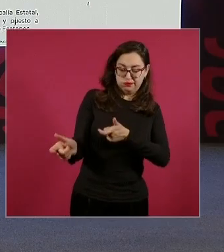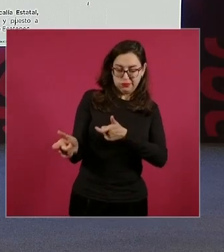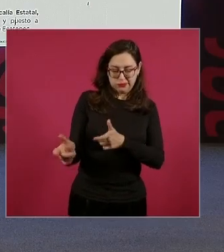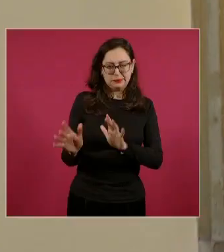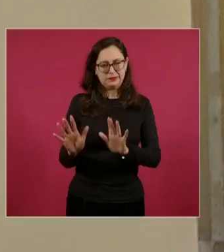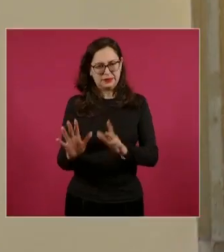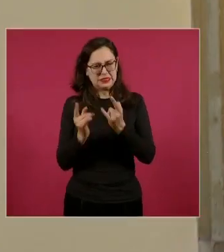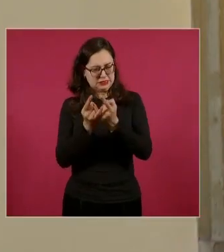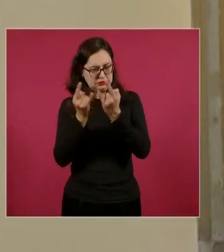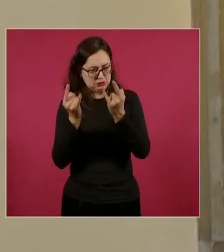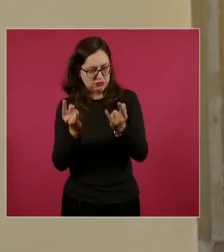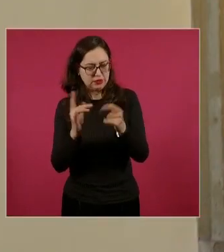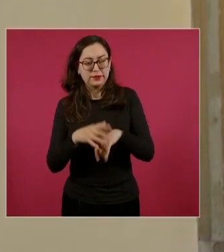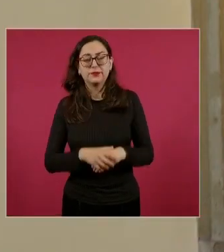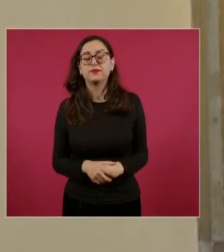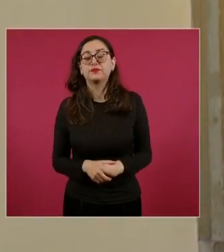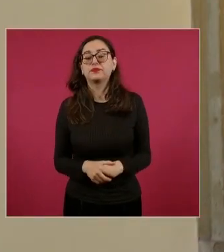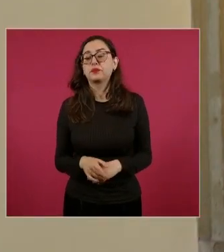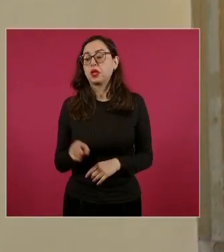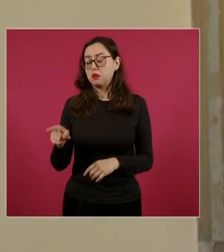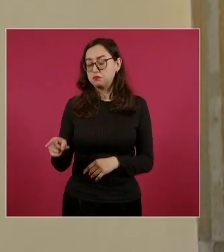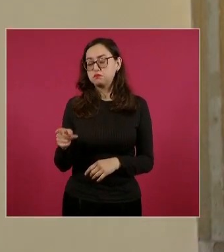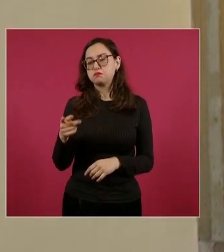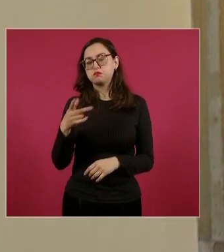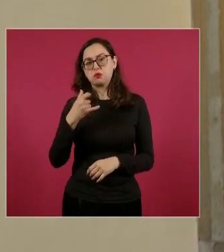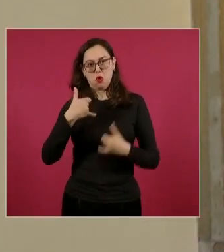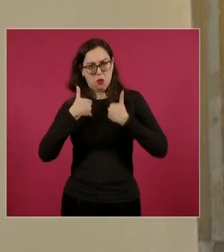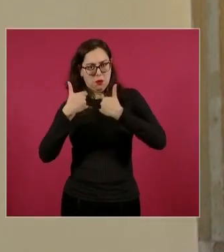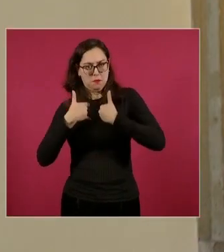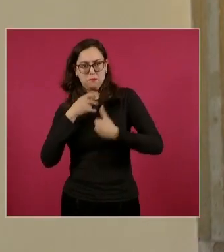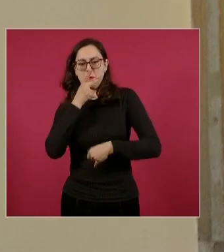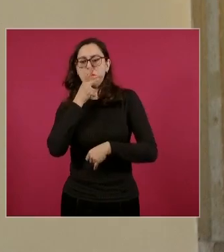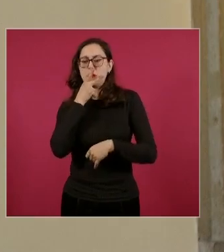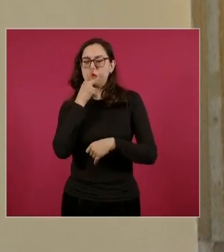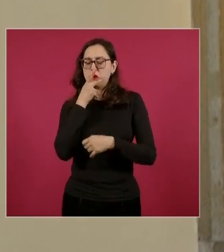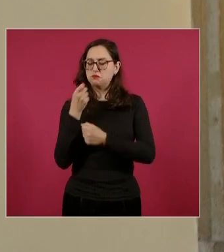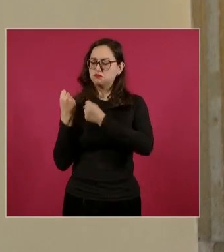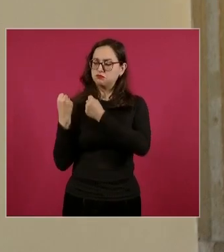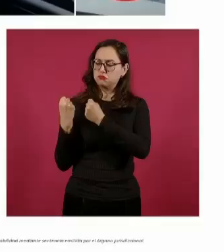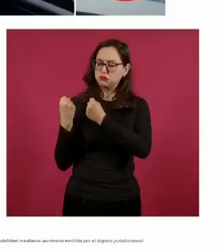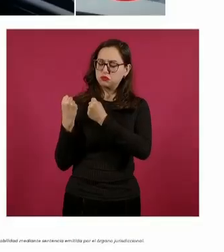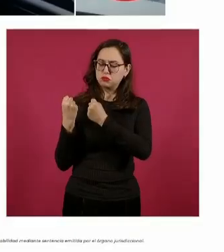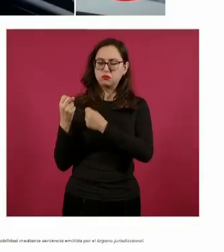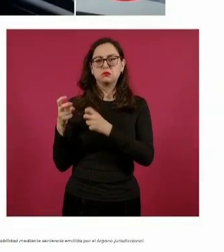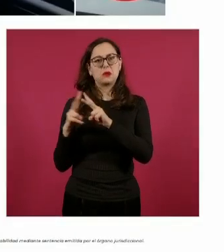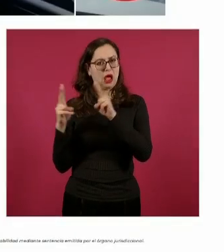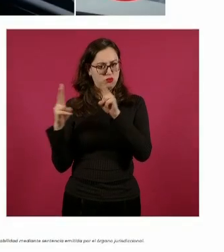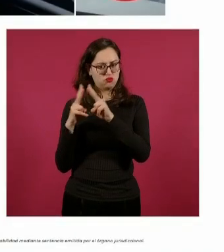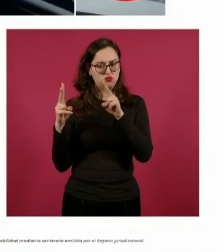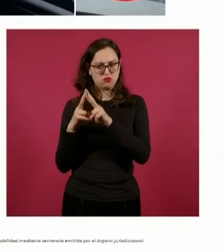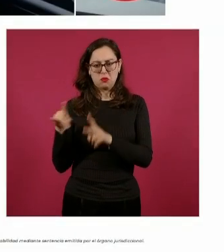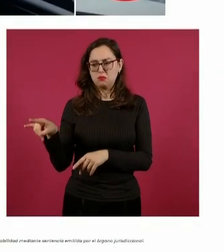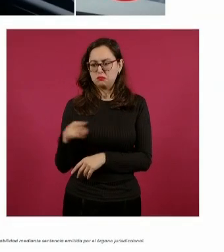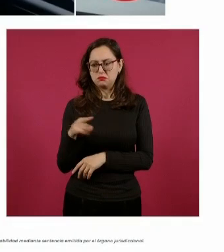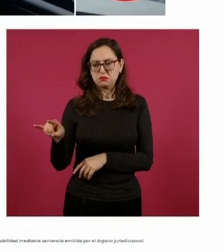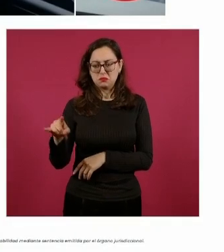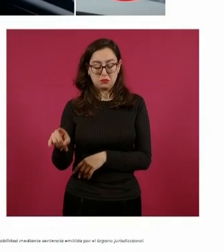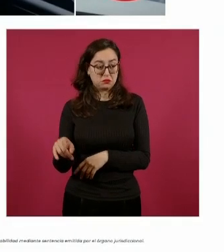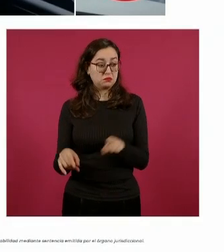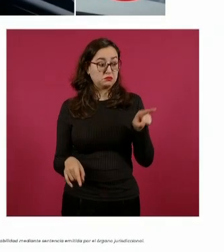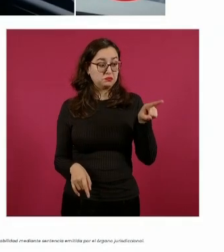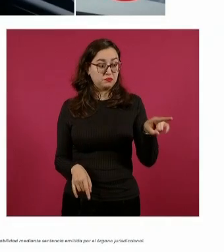a bordo de un vehículo de carga cuando fueron interceptados por tripulantes de un yeta color negro, quienes se identificaron como